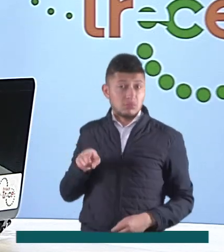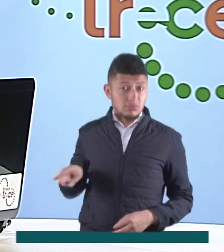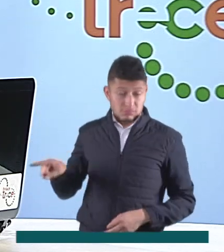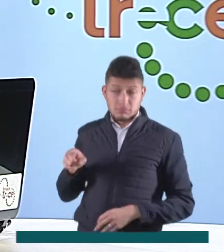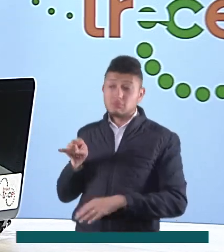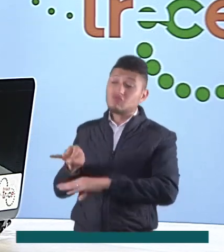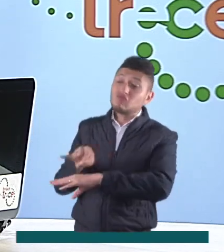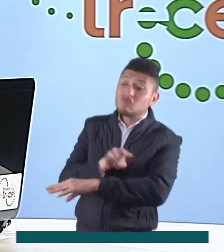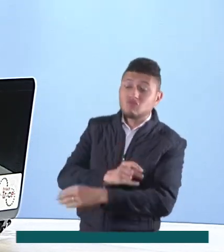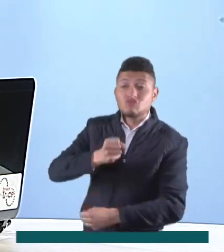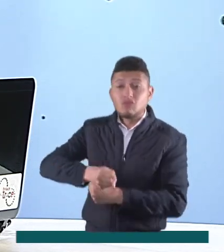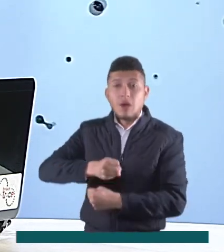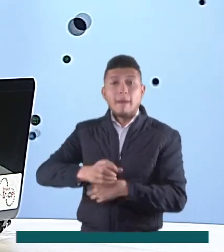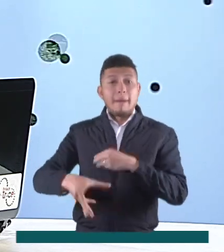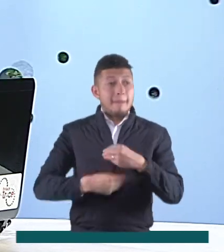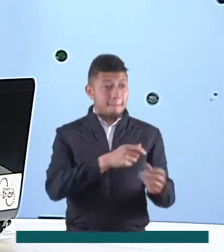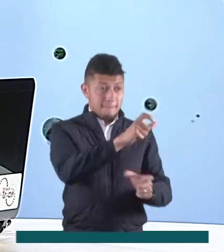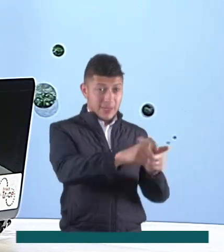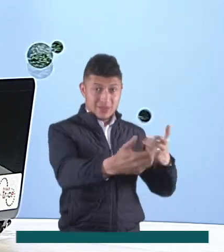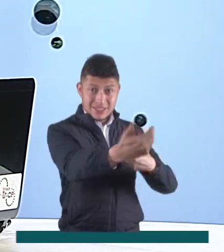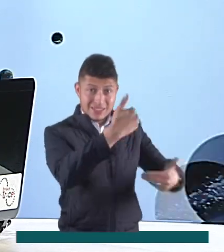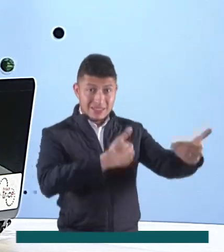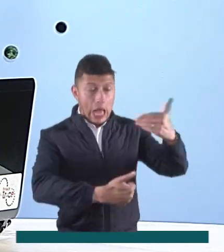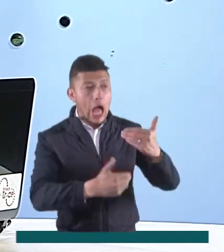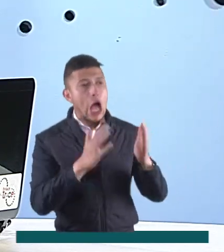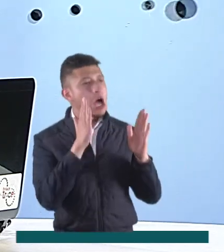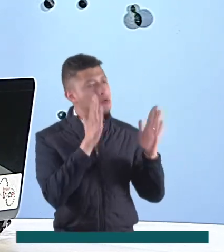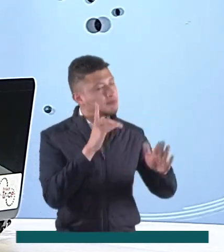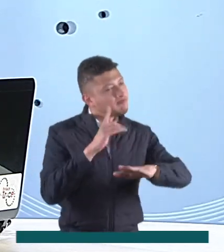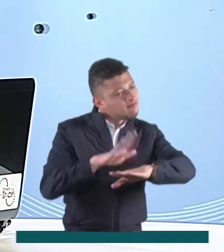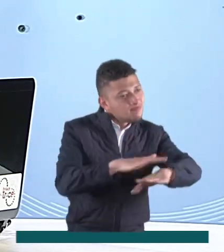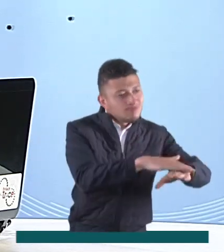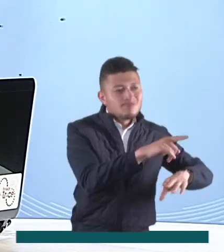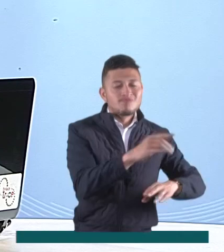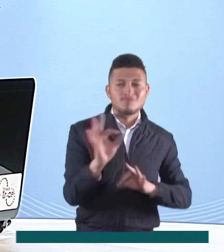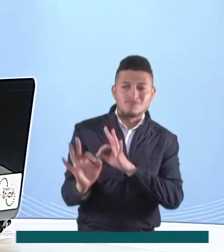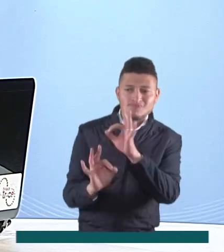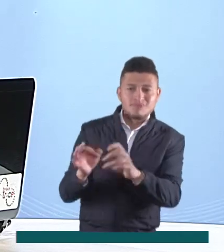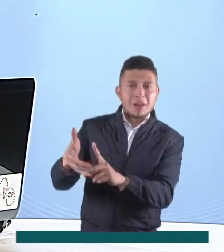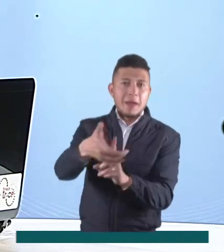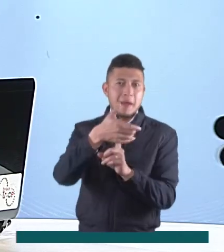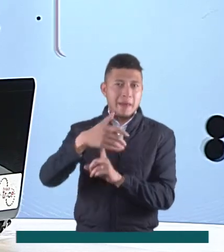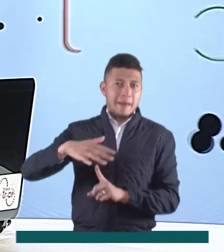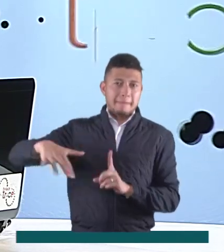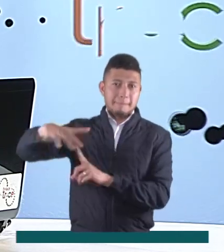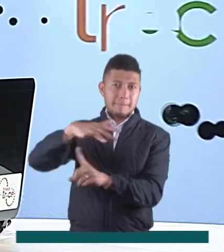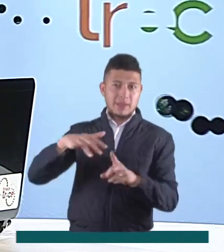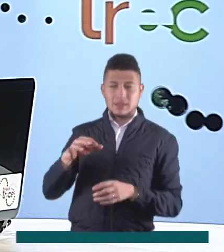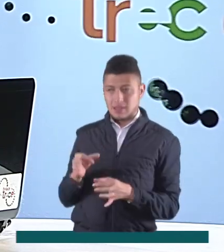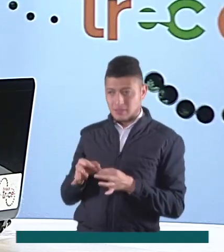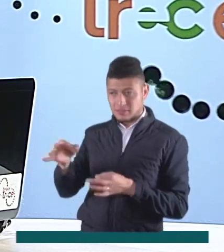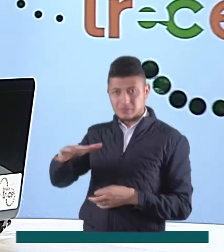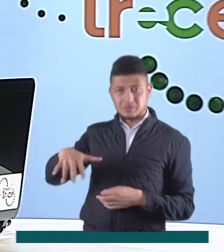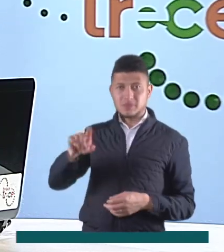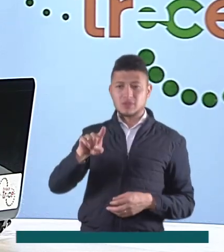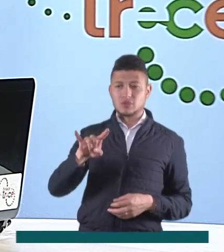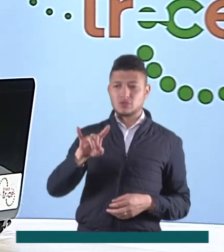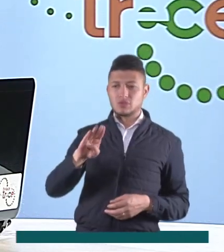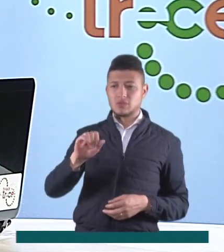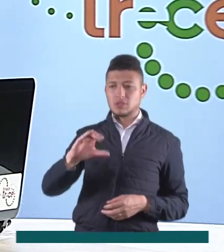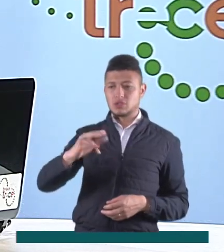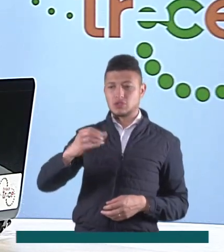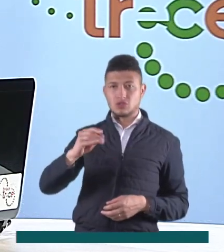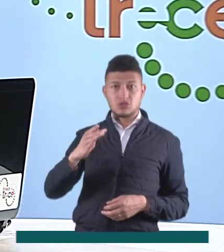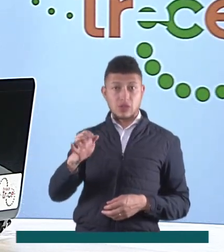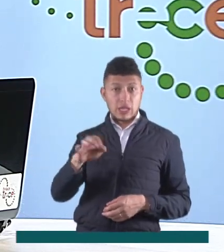solo en cuidar las zonas, sino en enseñar a los visitantes la importancia de proteger el medio ambiente. En Subachoque avanzan las capacitaciones